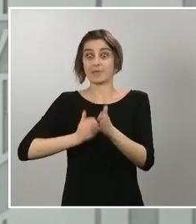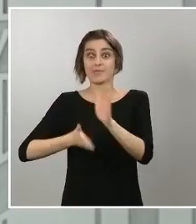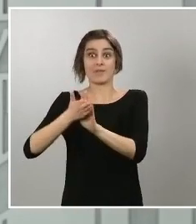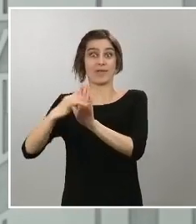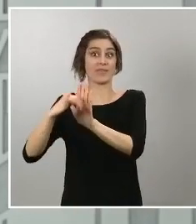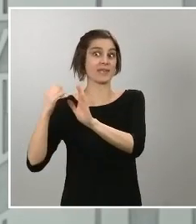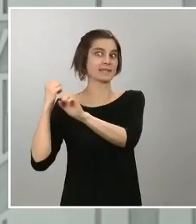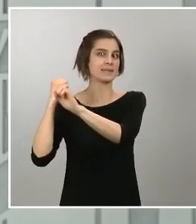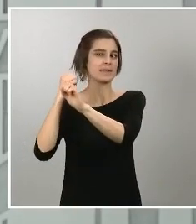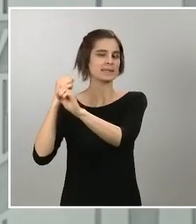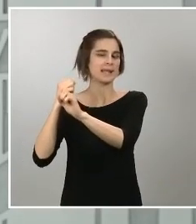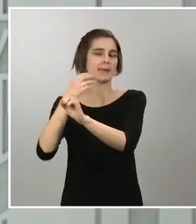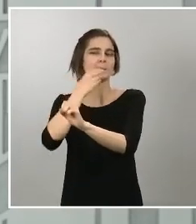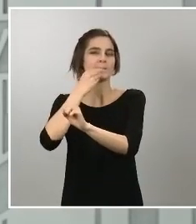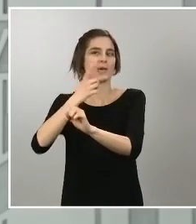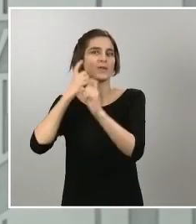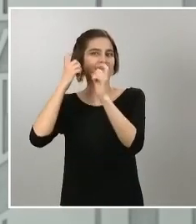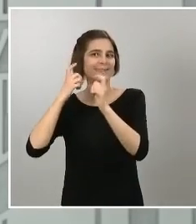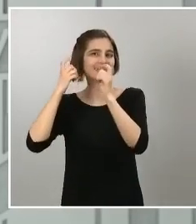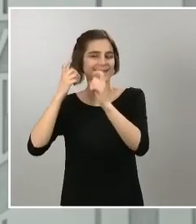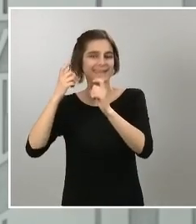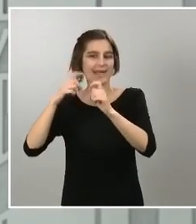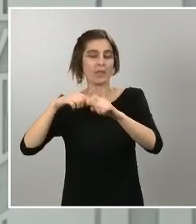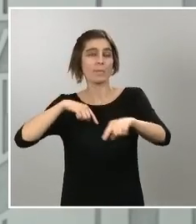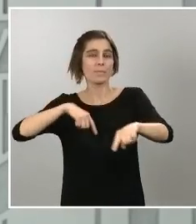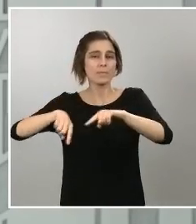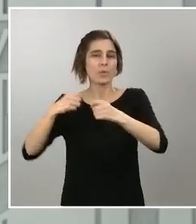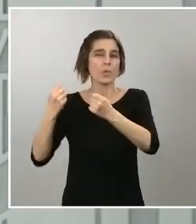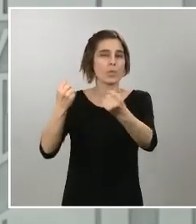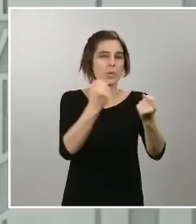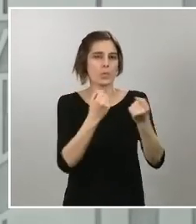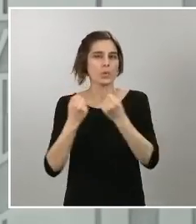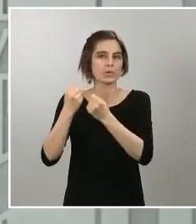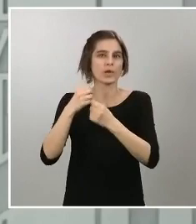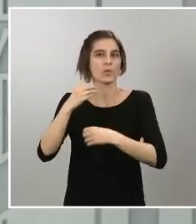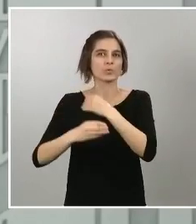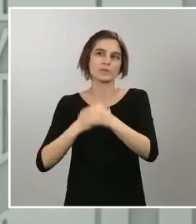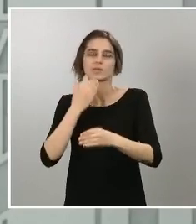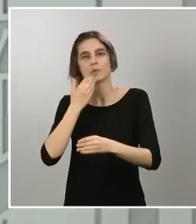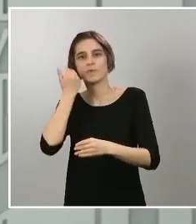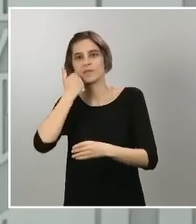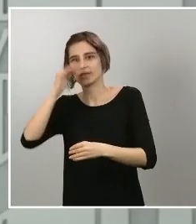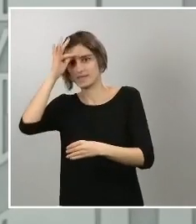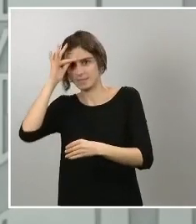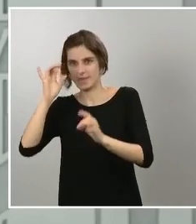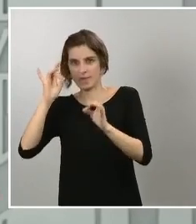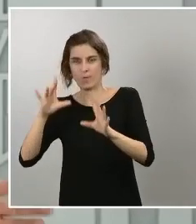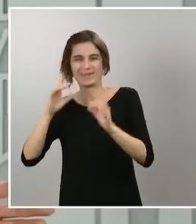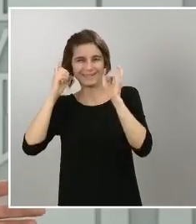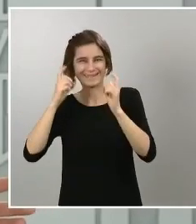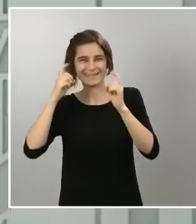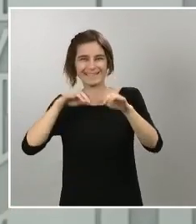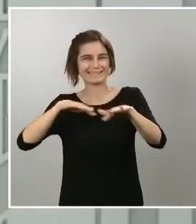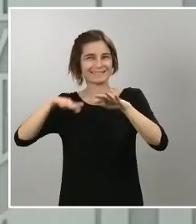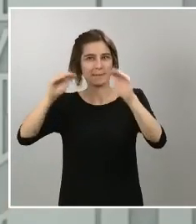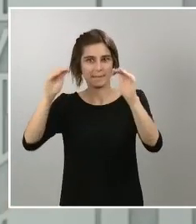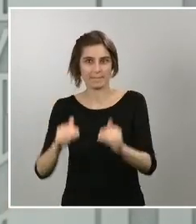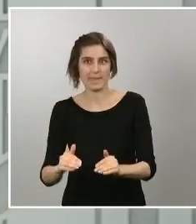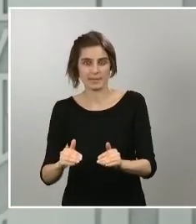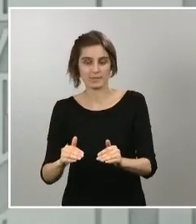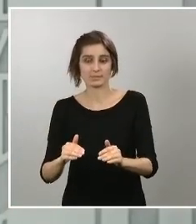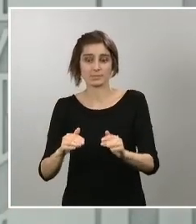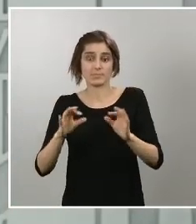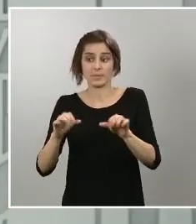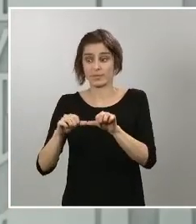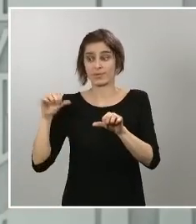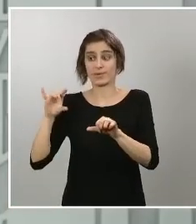situación del fin de semana es evidente que esta situación no se podía producir antes porque la población ha sido justamente estos 15 días últimos